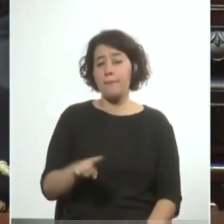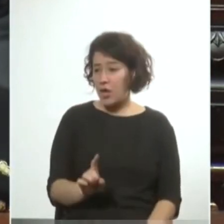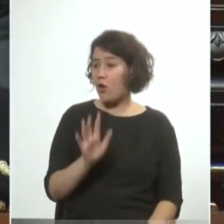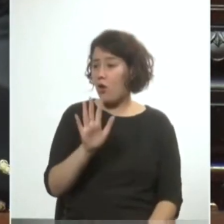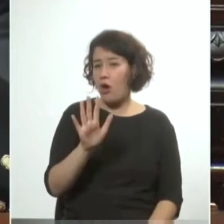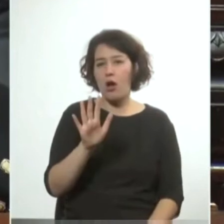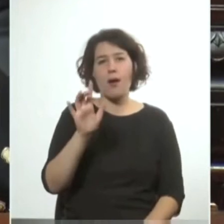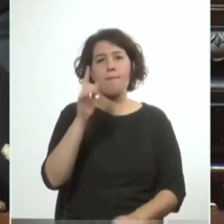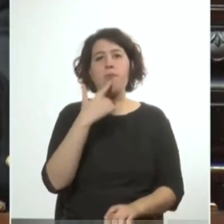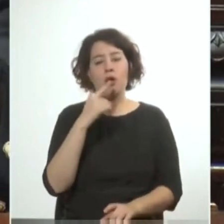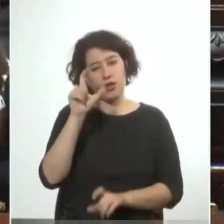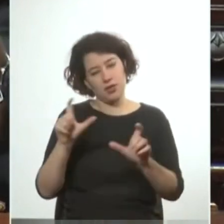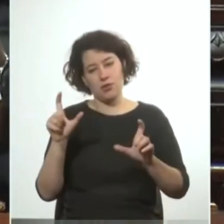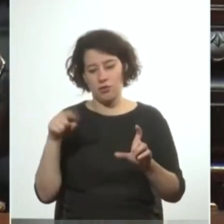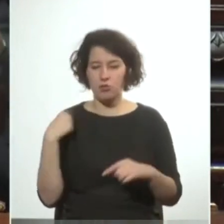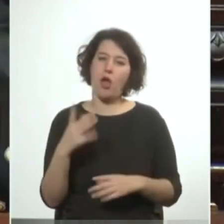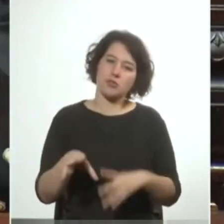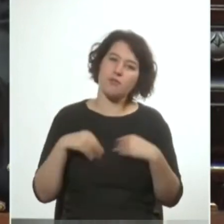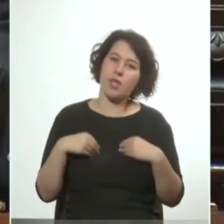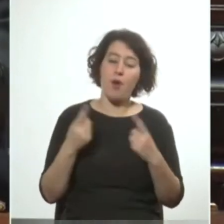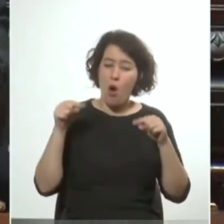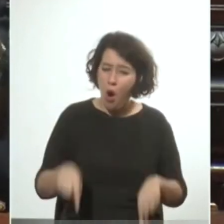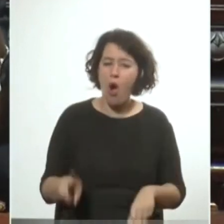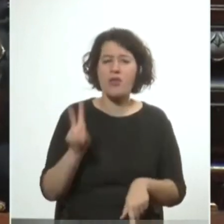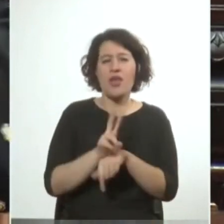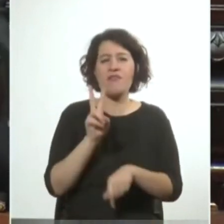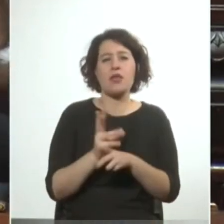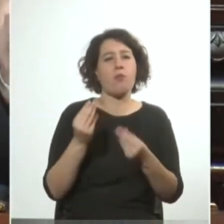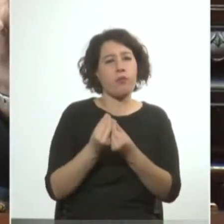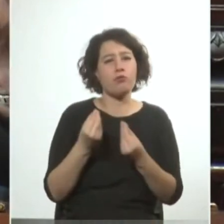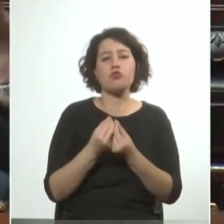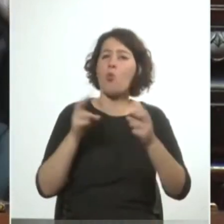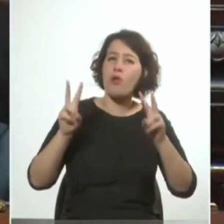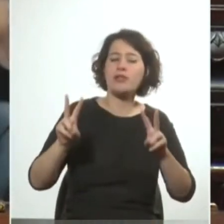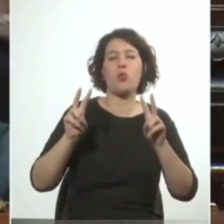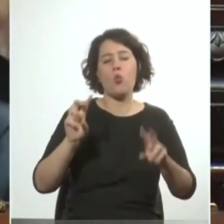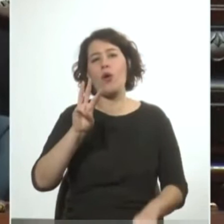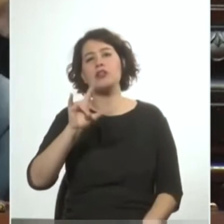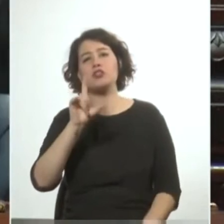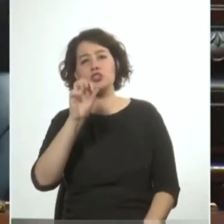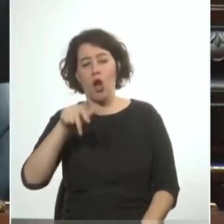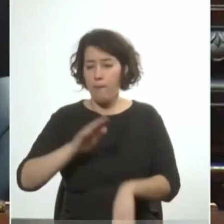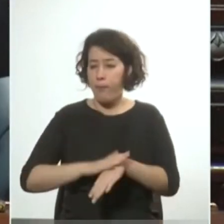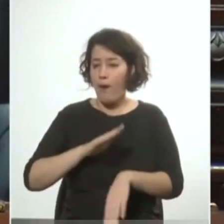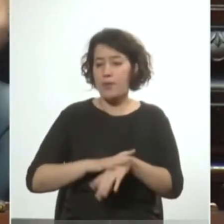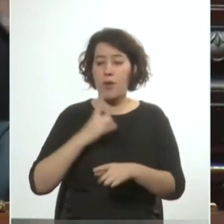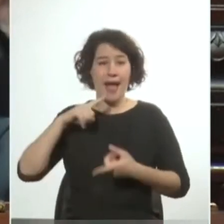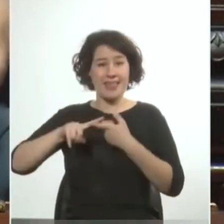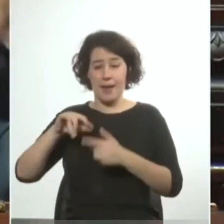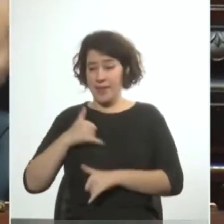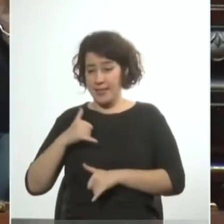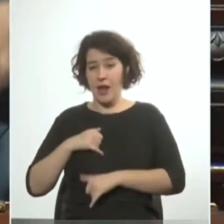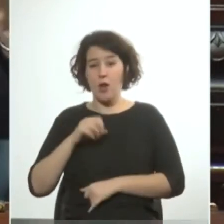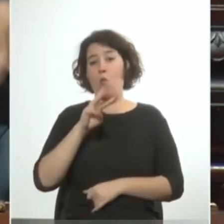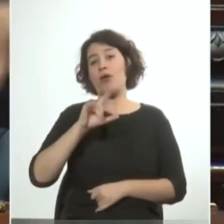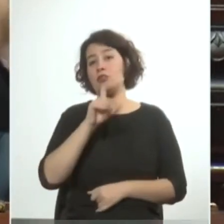políticos asumamos y hagámonos cargo de las cosas hoy se ha defendido mucho a Wilson y se ha hablado mucho de Wilson cuando llegó el momento de pactar con los militares para que Wilson